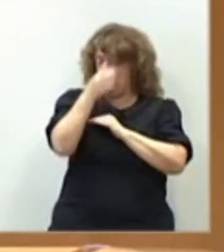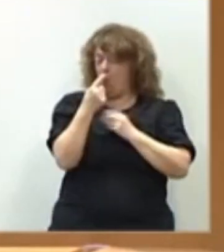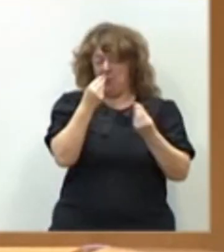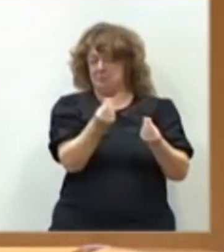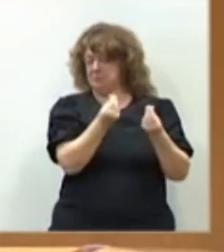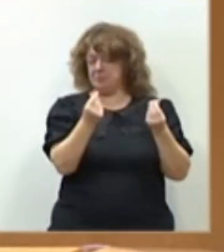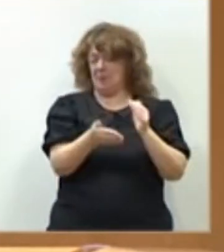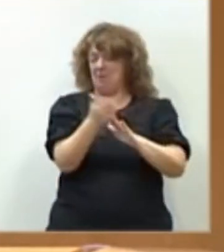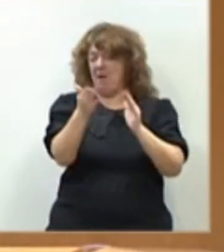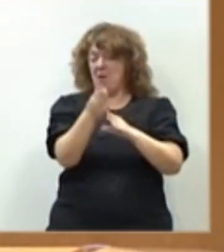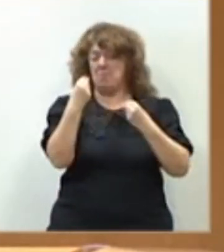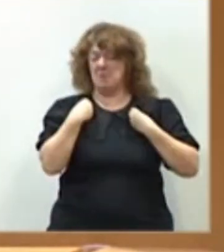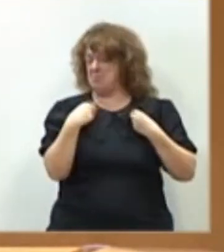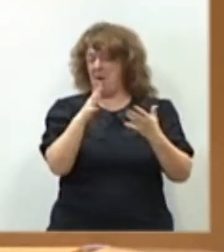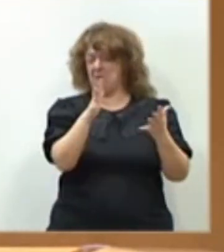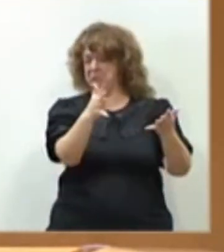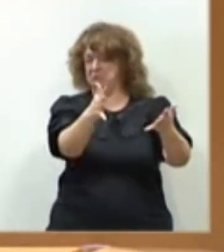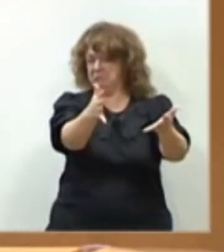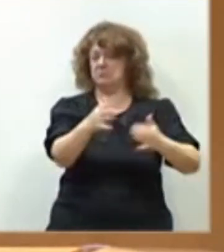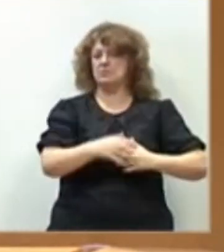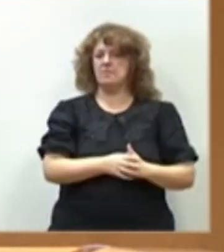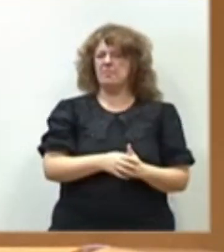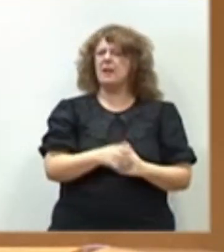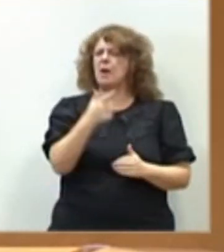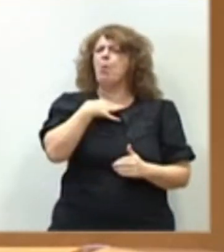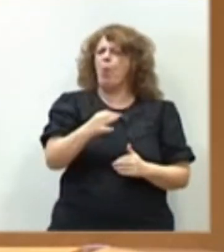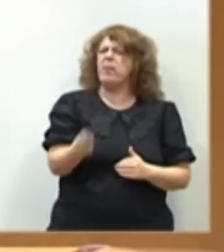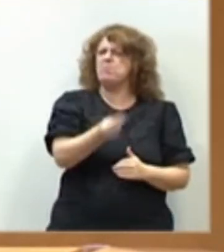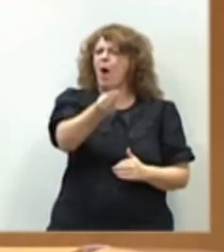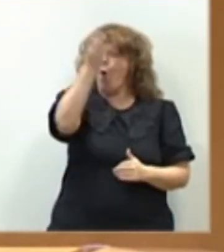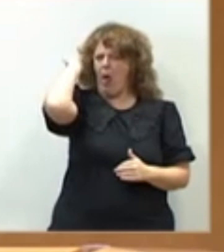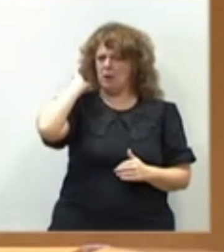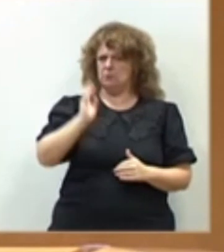a continuar ustedes en la misma tónica, es muy mejorable.